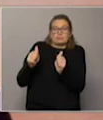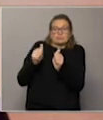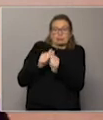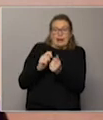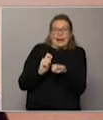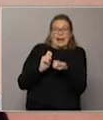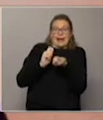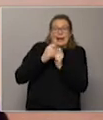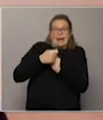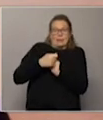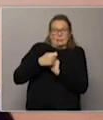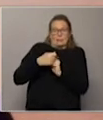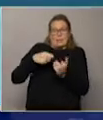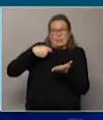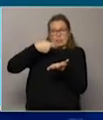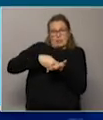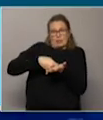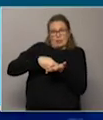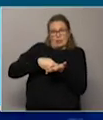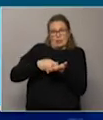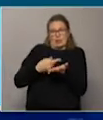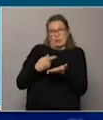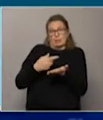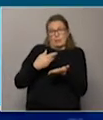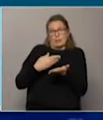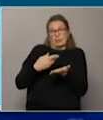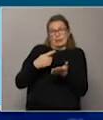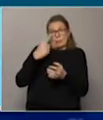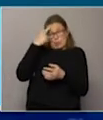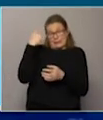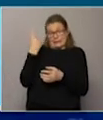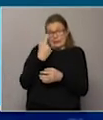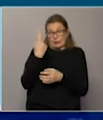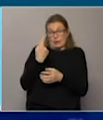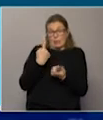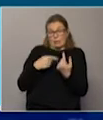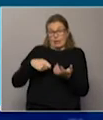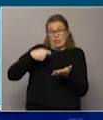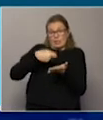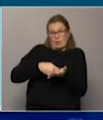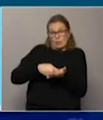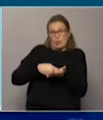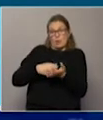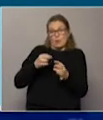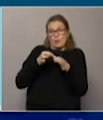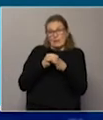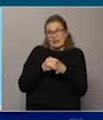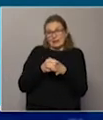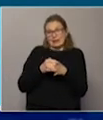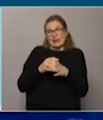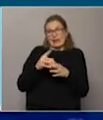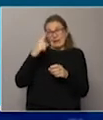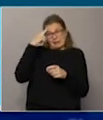canje de deuda que le permita evitar litigios en el plano internacional. Porque esto es deuda bajo moneda, bajo legislación